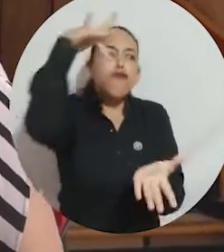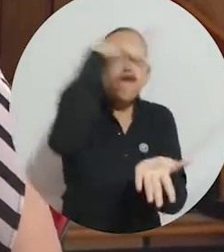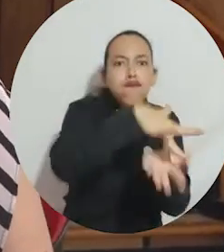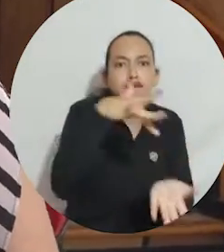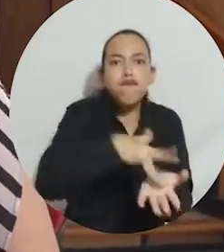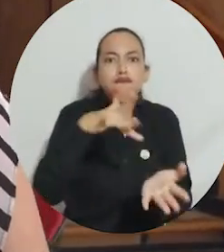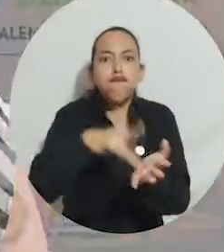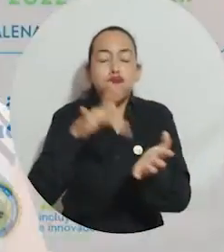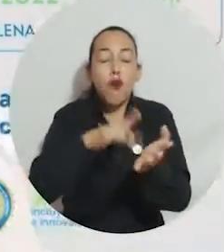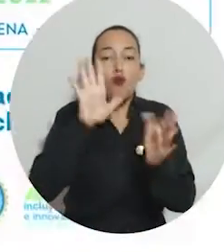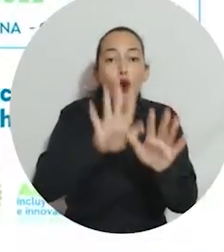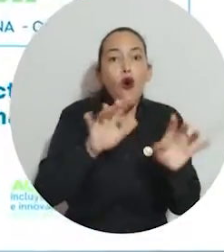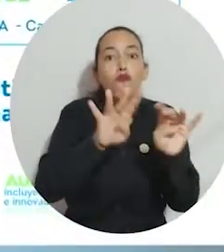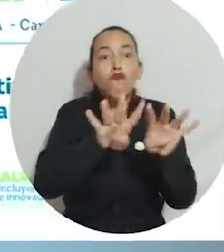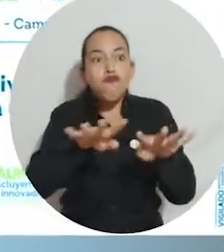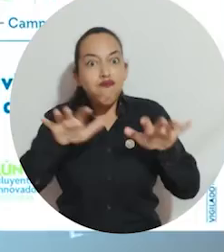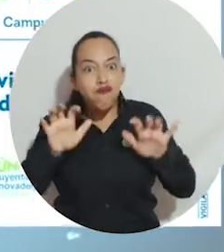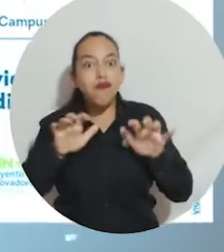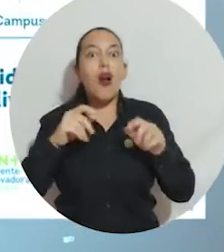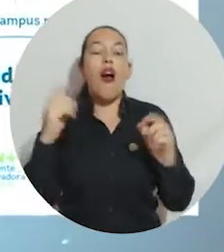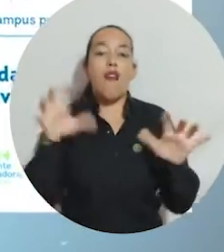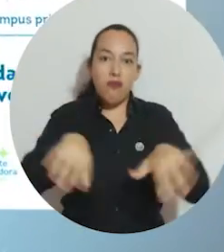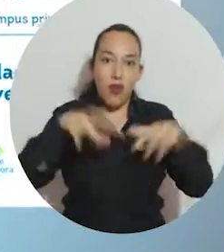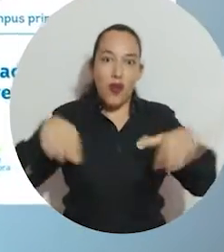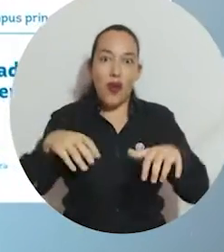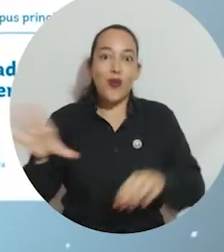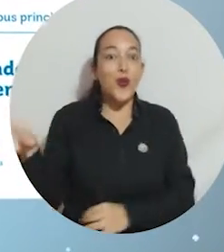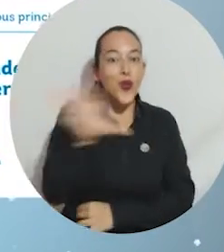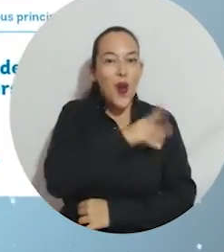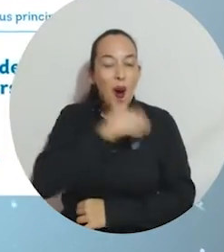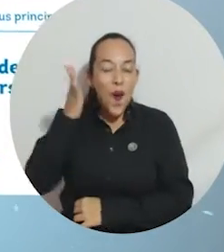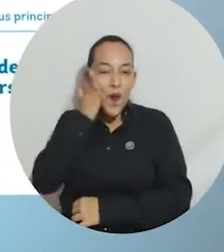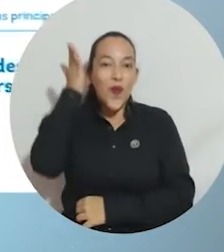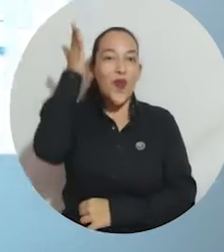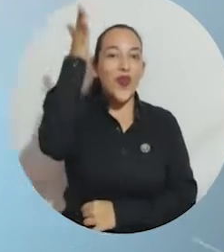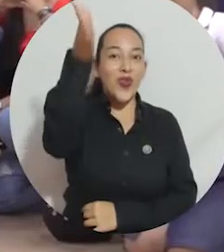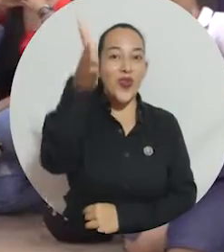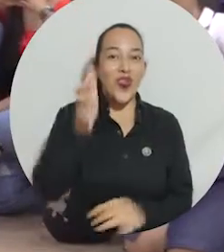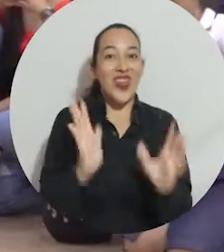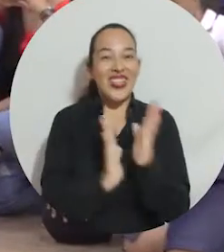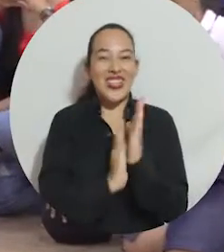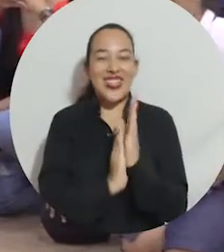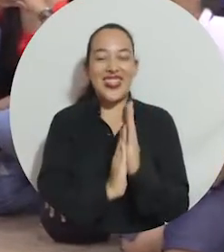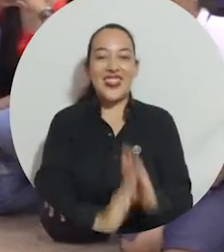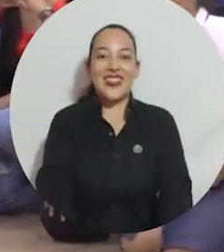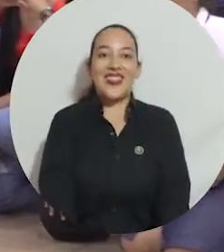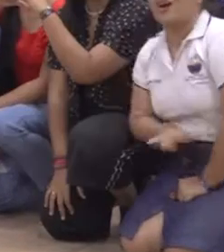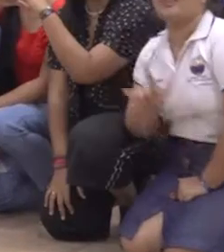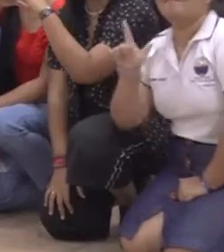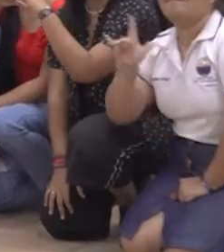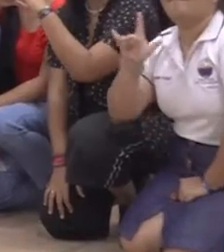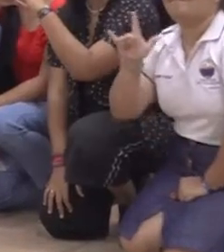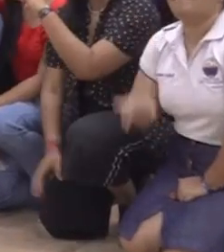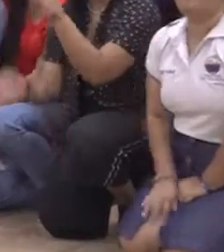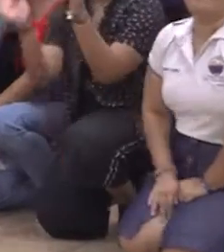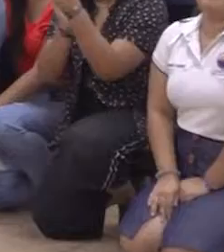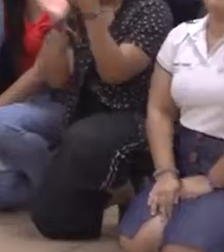29 vamos a estar todos asistiendo a este gran evento, a este gran bingo. ¡Para allá vamos todos!